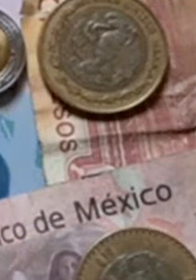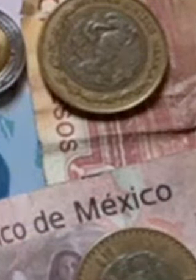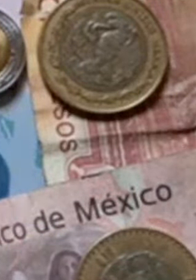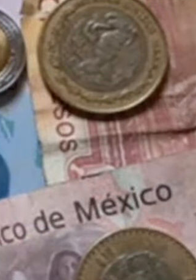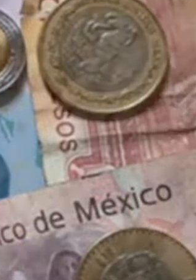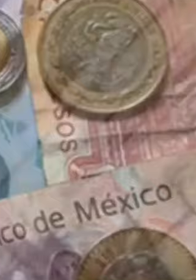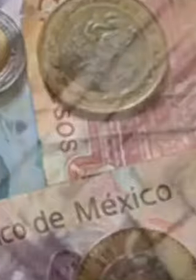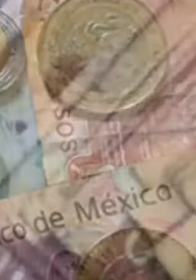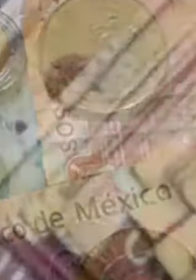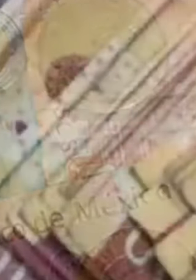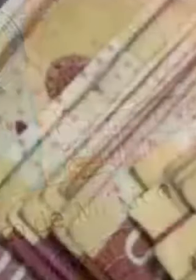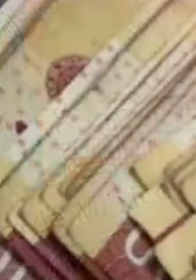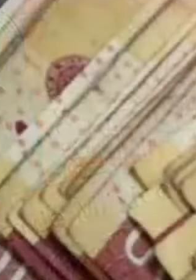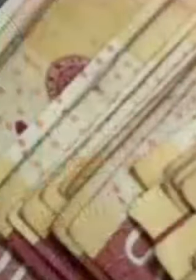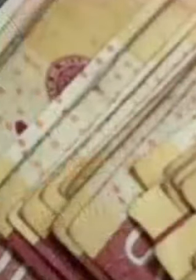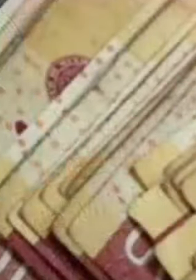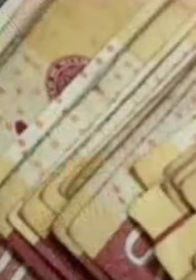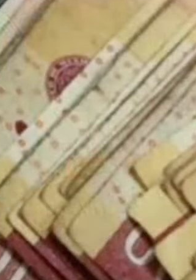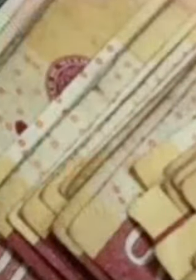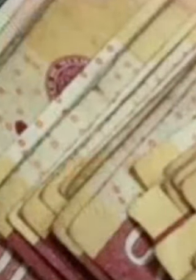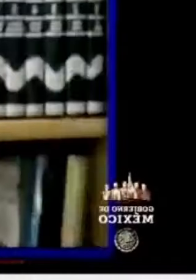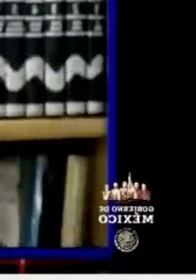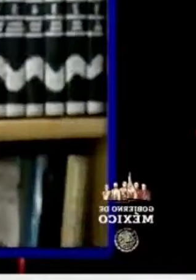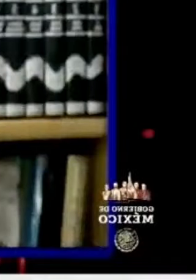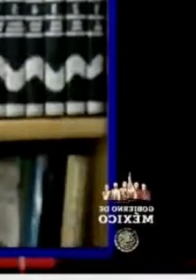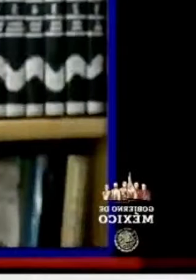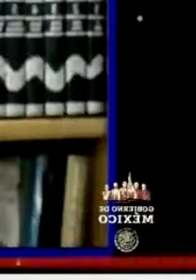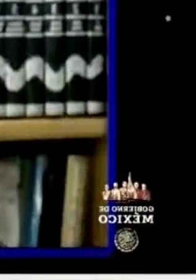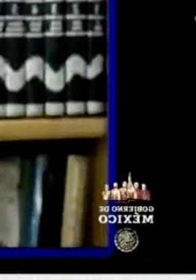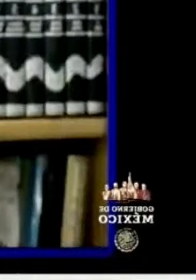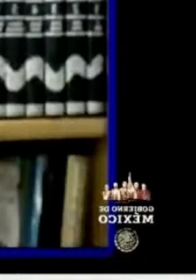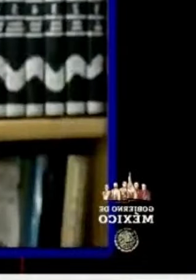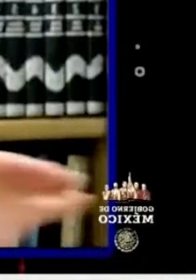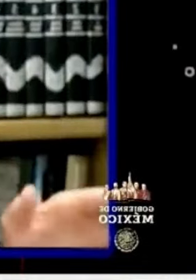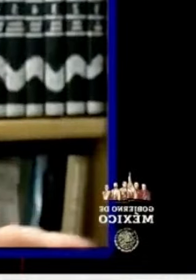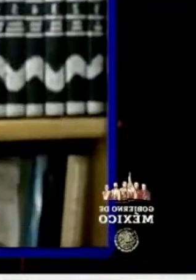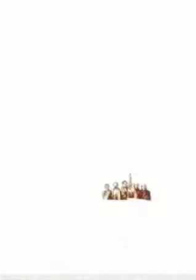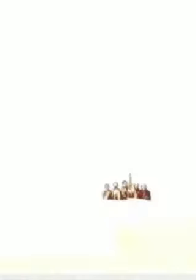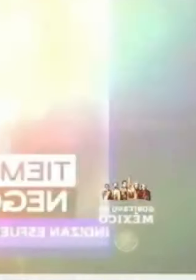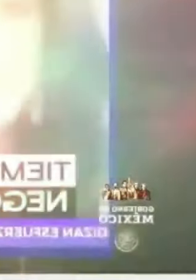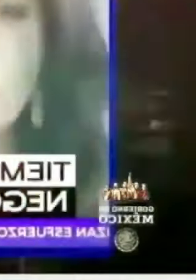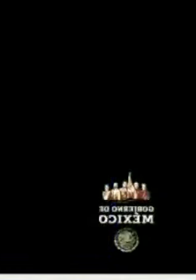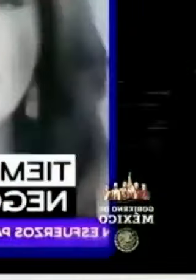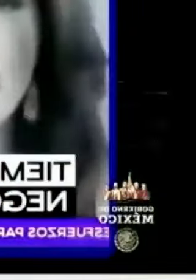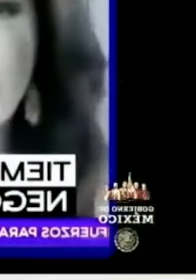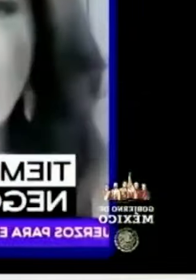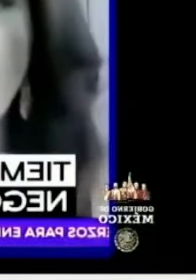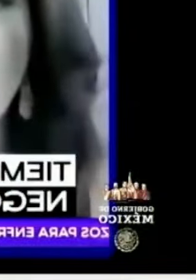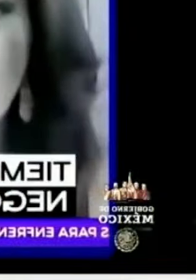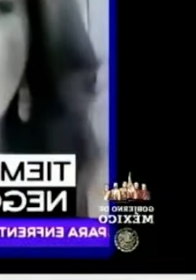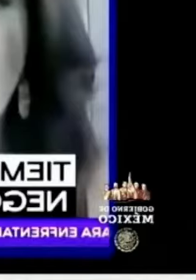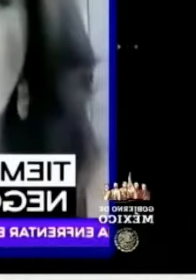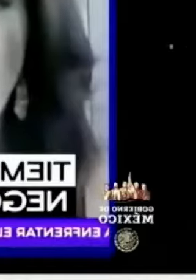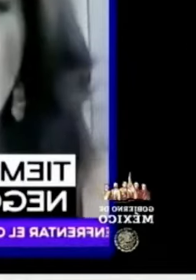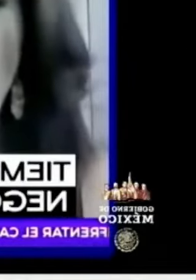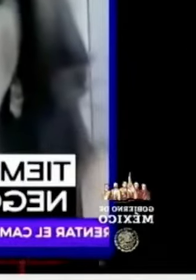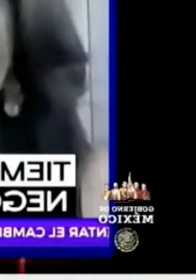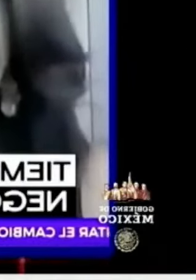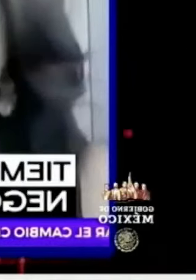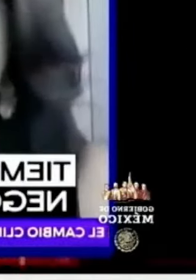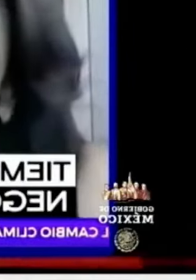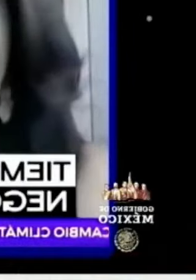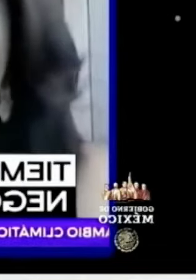a esa reforma que sería, Carlos... Devastadoras. Sí. A ningún mercado le gusta